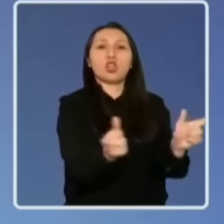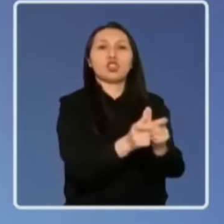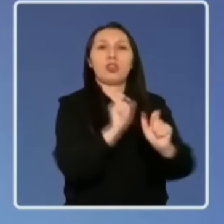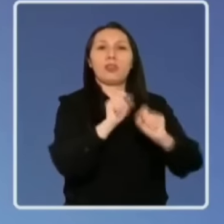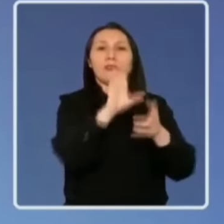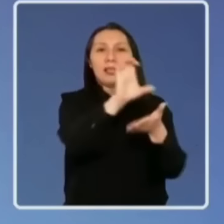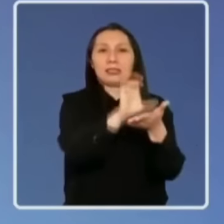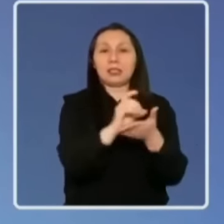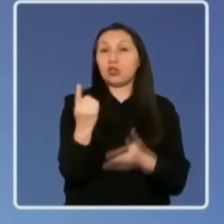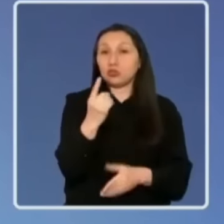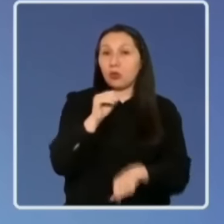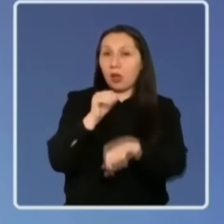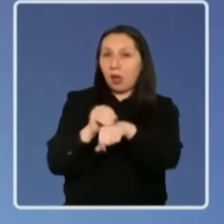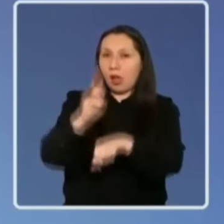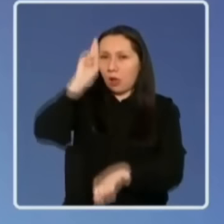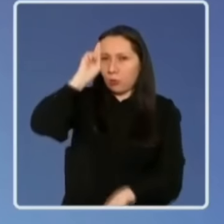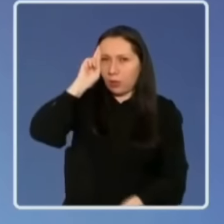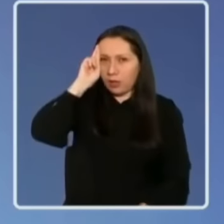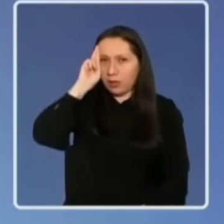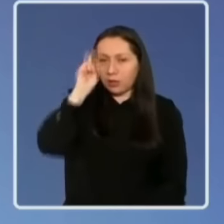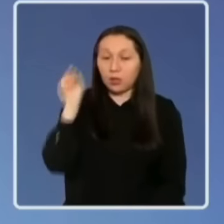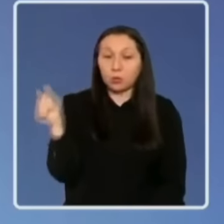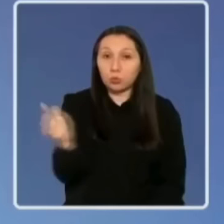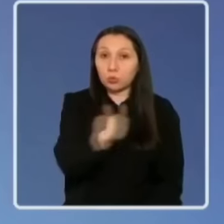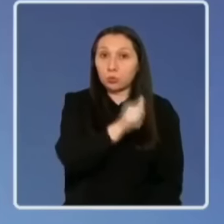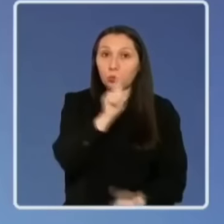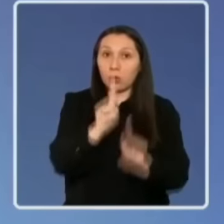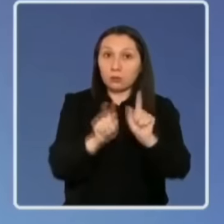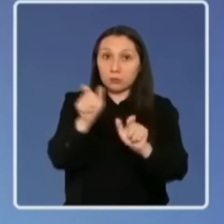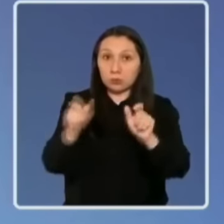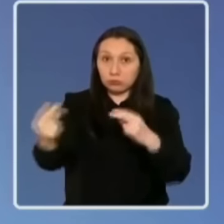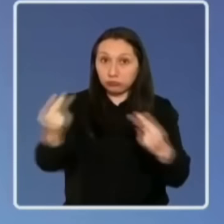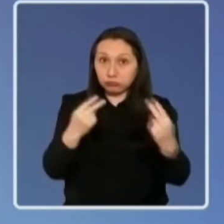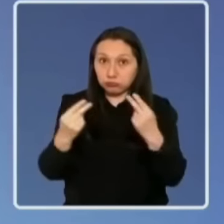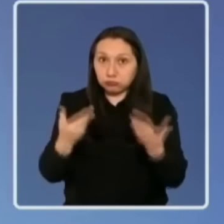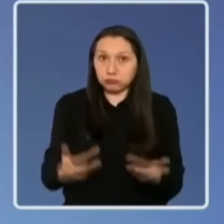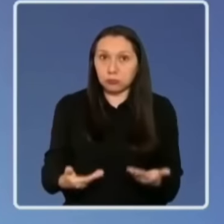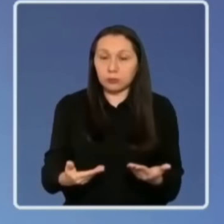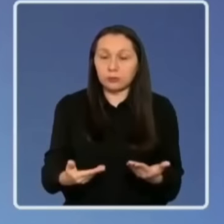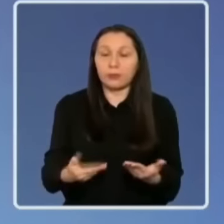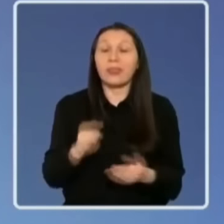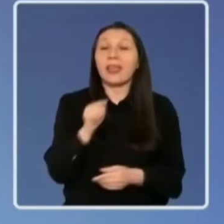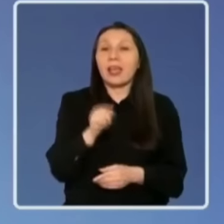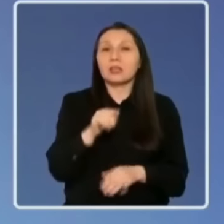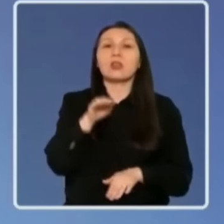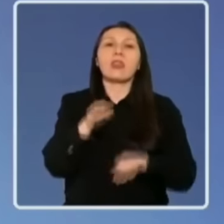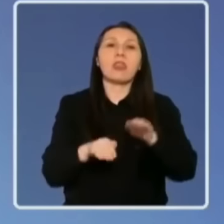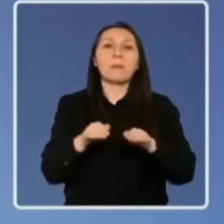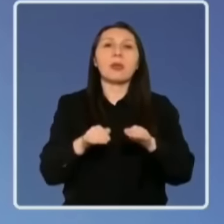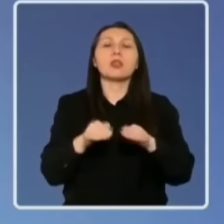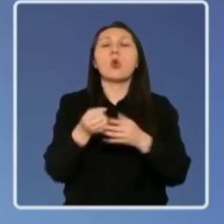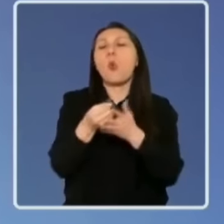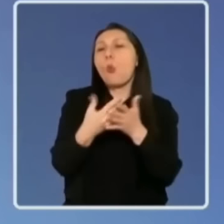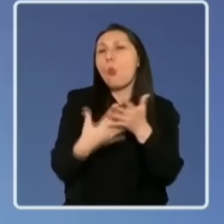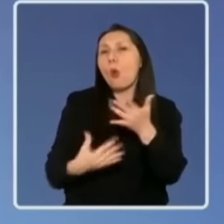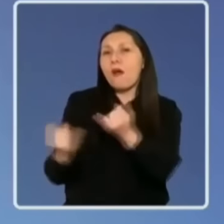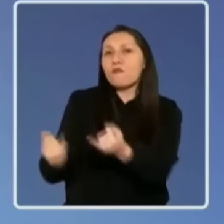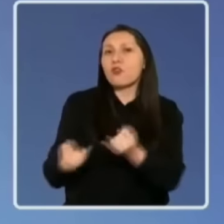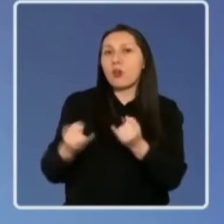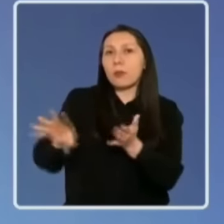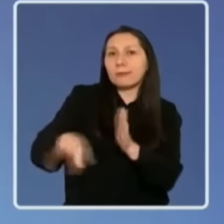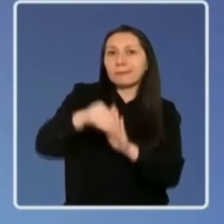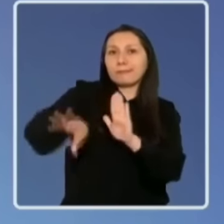quiero recordar para todas aquellas personas que están escuchando que eso va a depender del cúmulo de antecedentes que se vaya